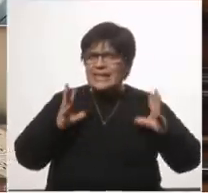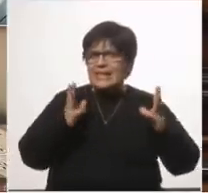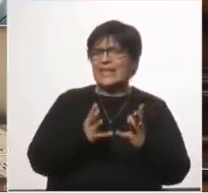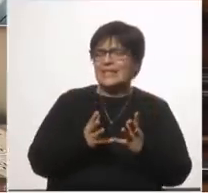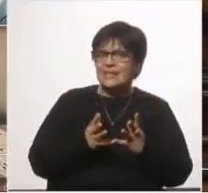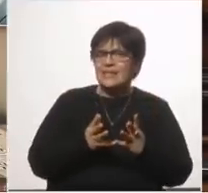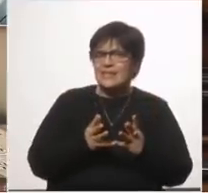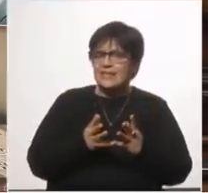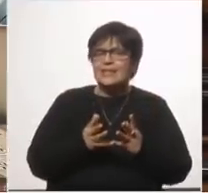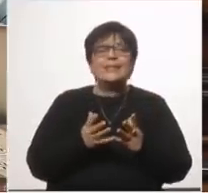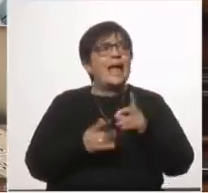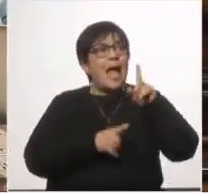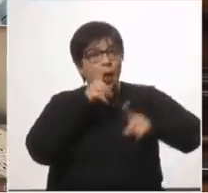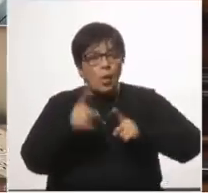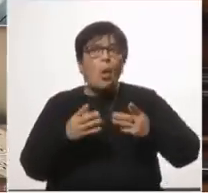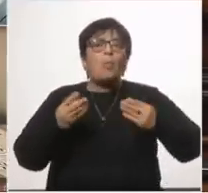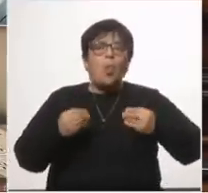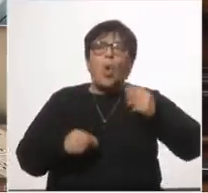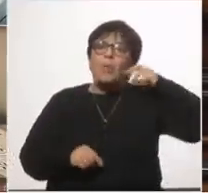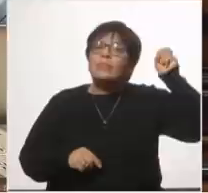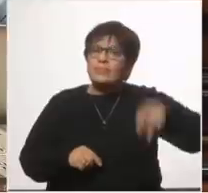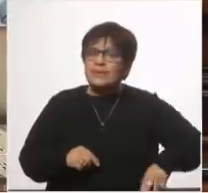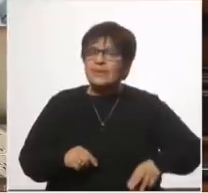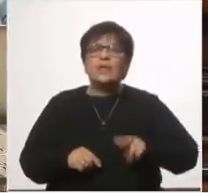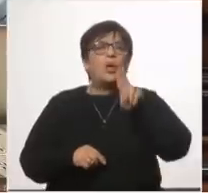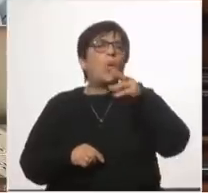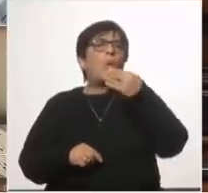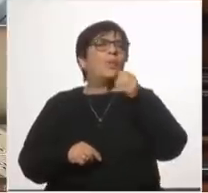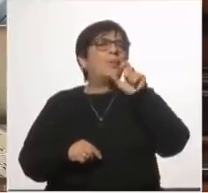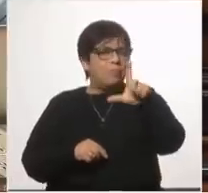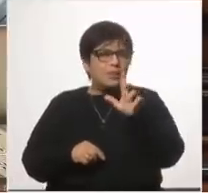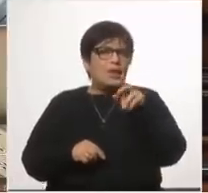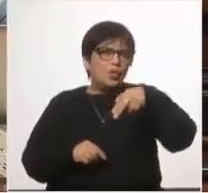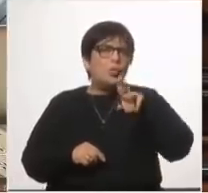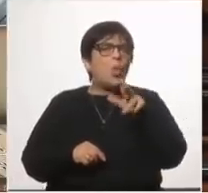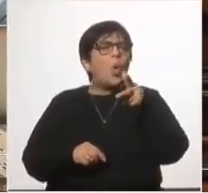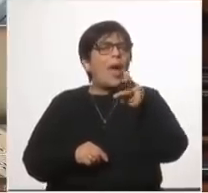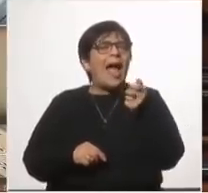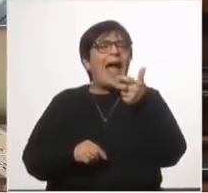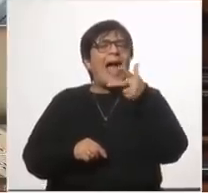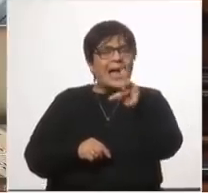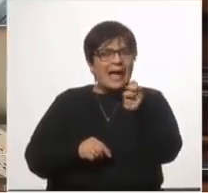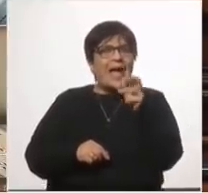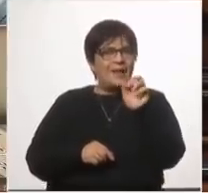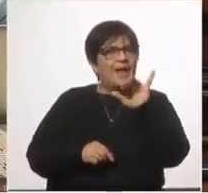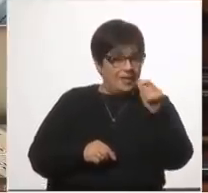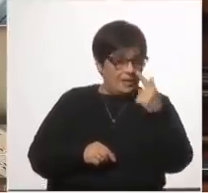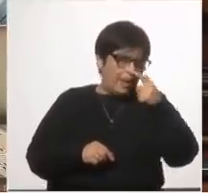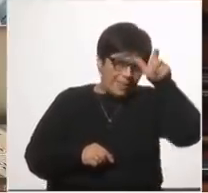Y muchos creen, dice Yuval Noah Harari, alguien que todos reconocemos como un pensador